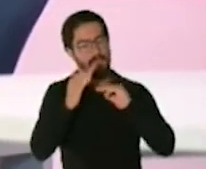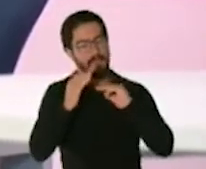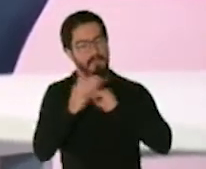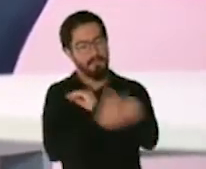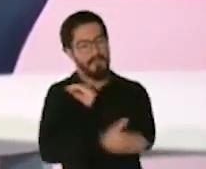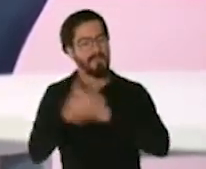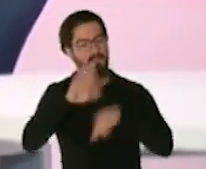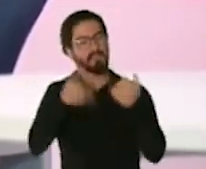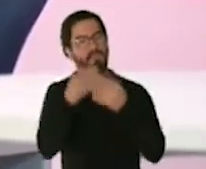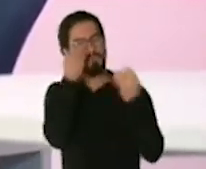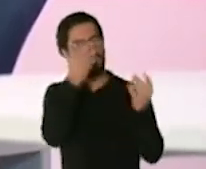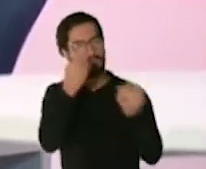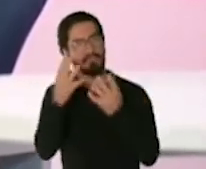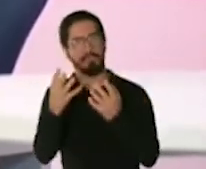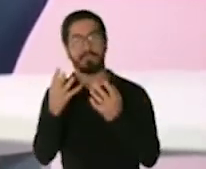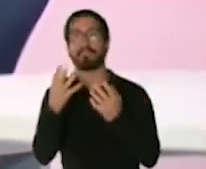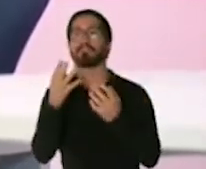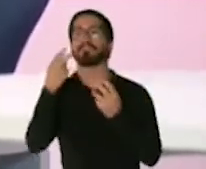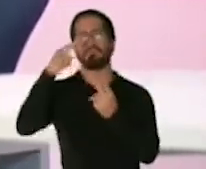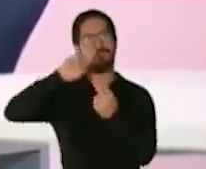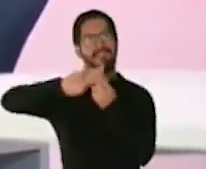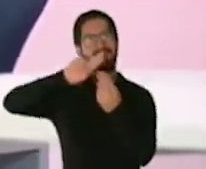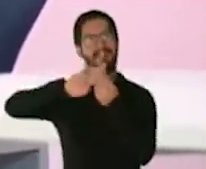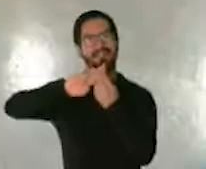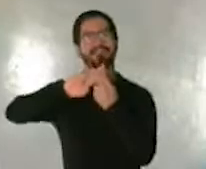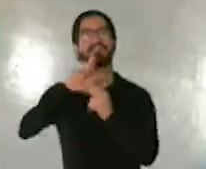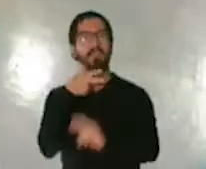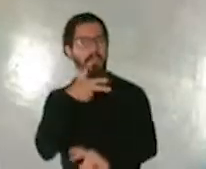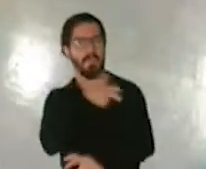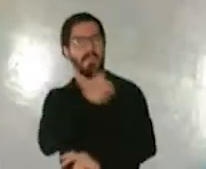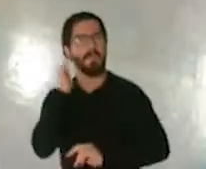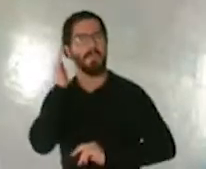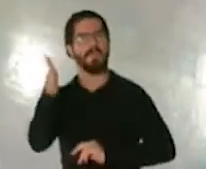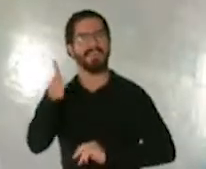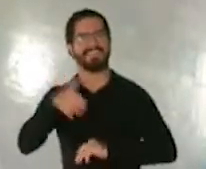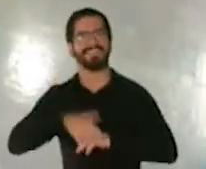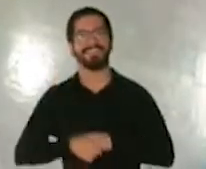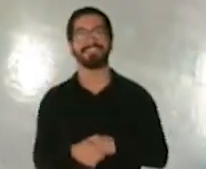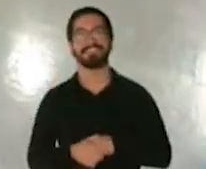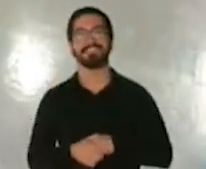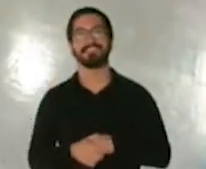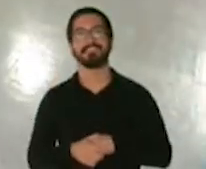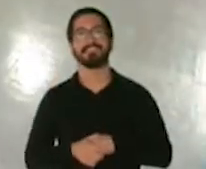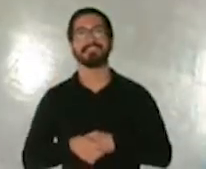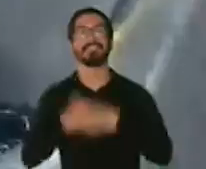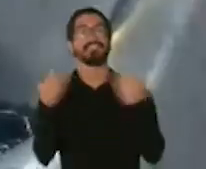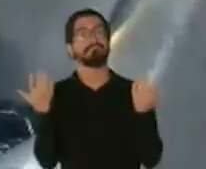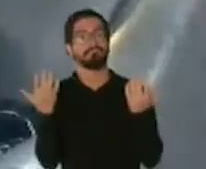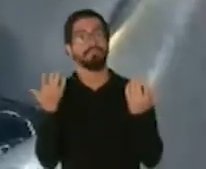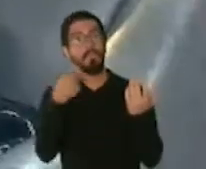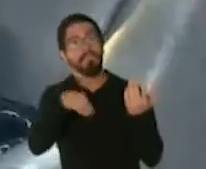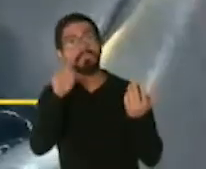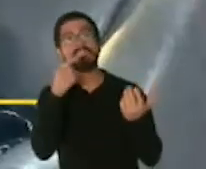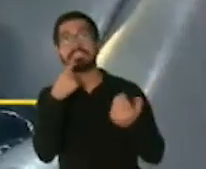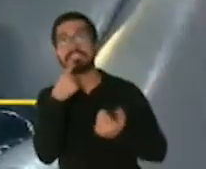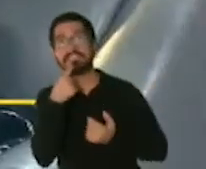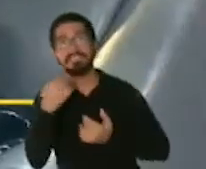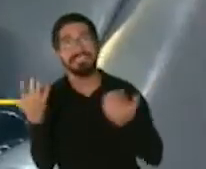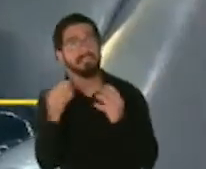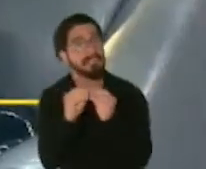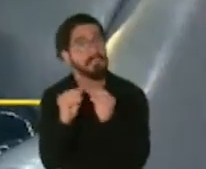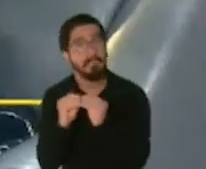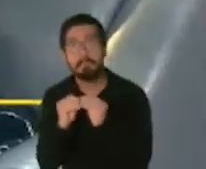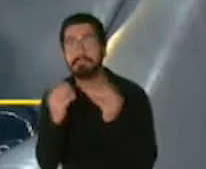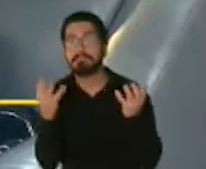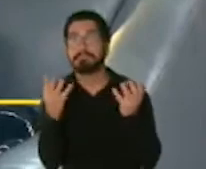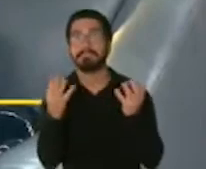mensaje que se repite nos vacunaremos Lili bueno bueno que más que más decirles a todos ustedes esta ha sido